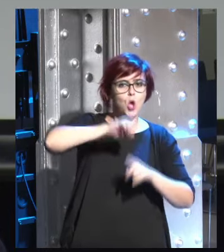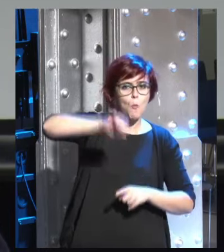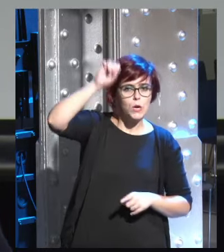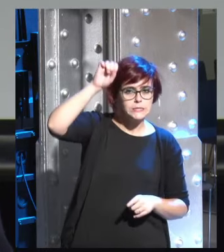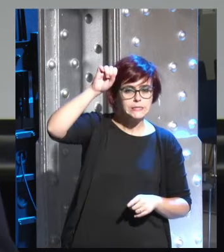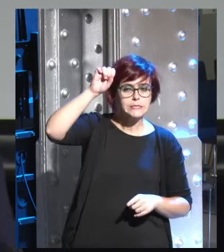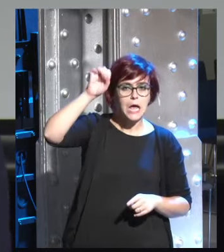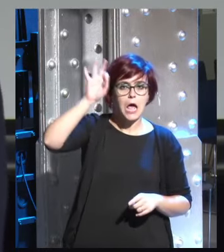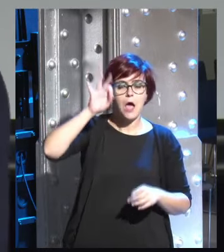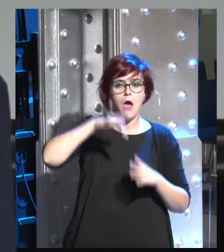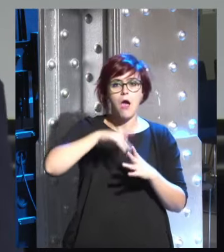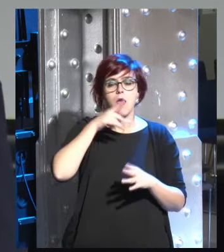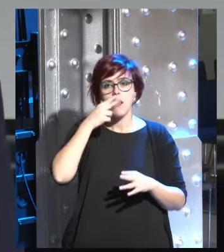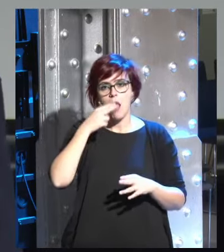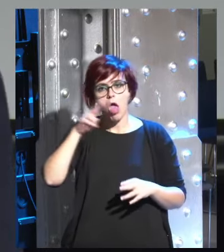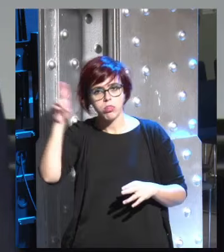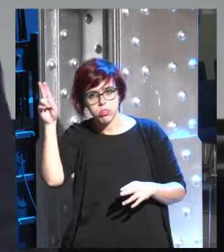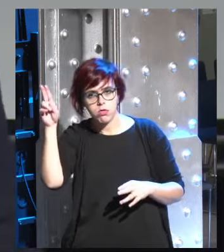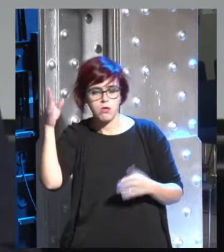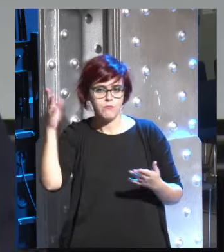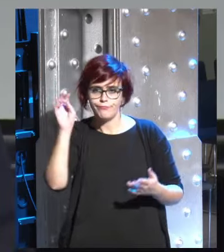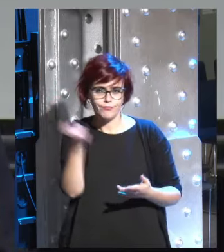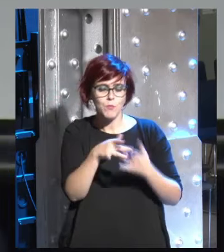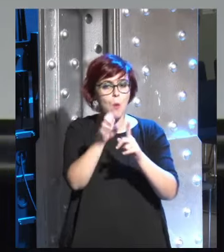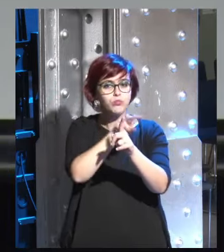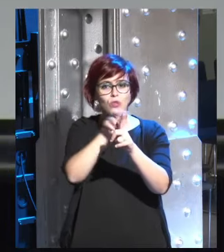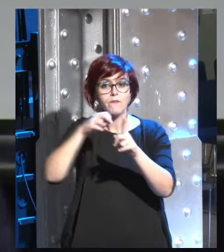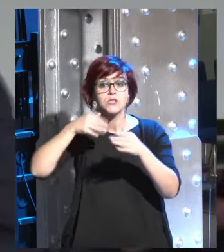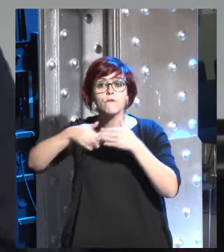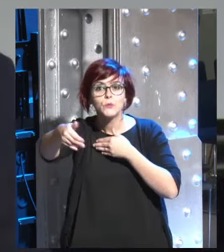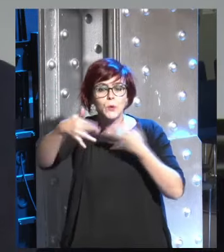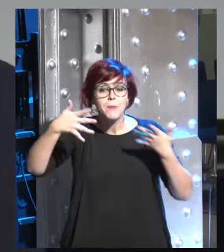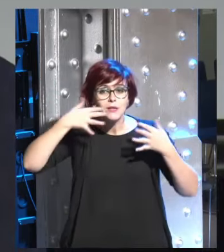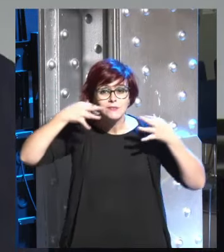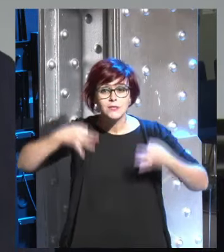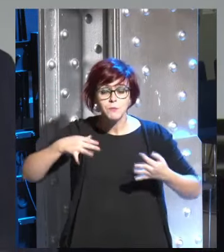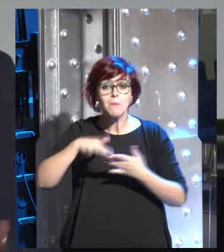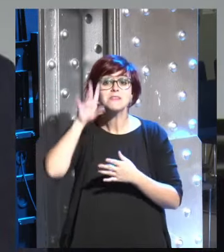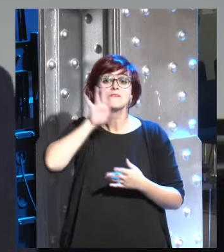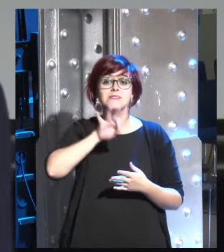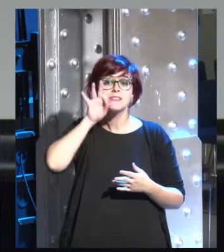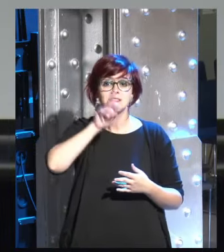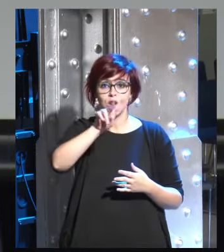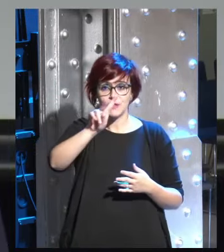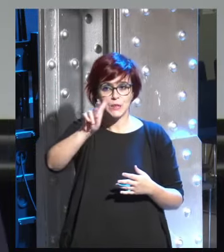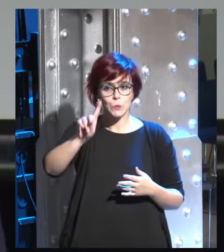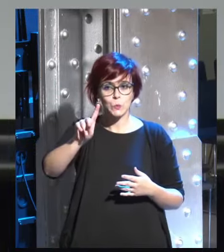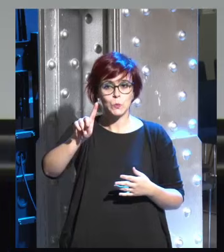entre el nazismo etcétera visiones de futuro pero en el siglo XXI